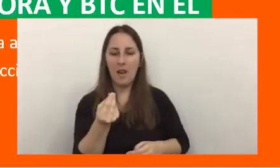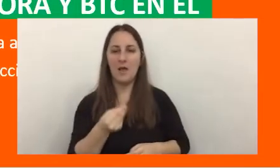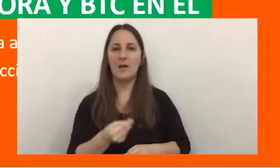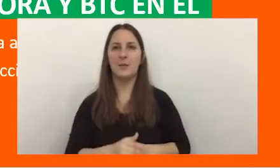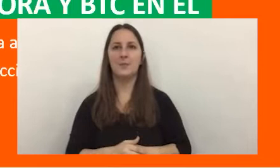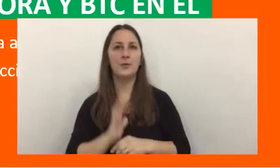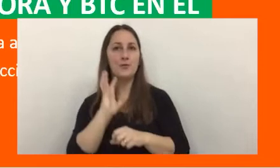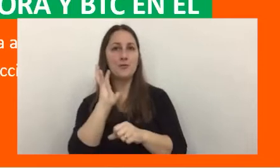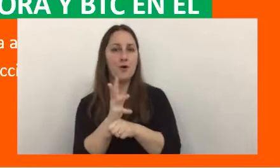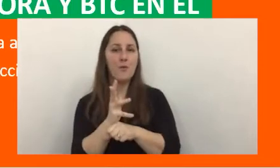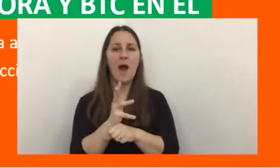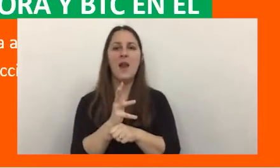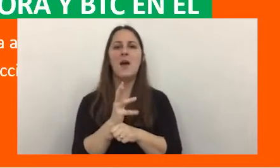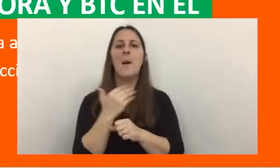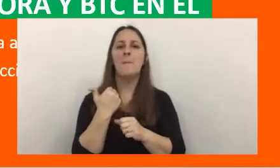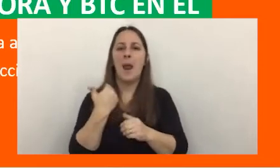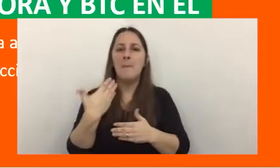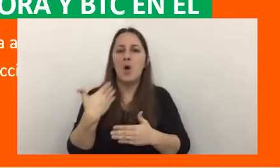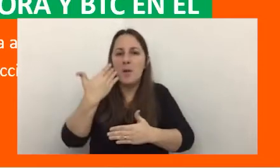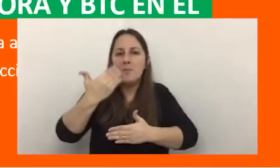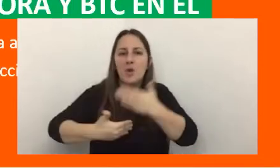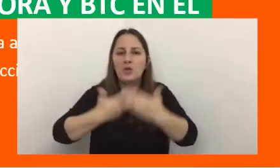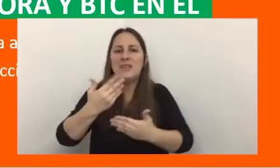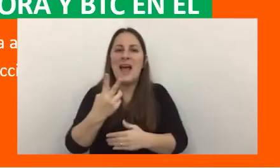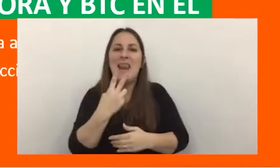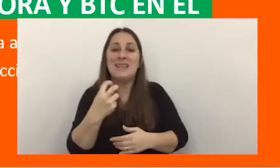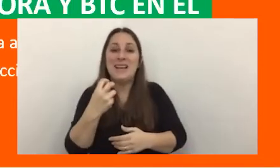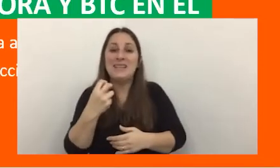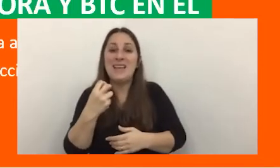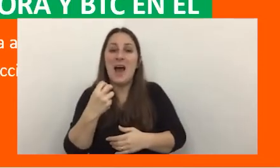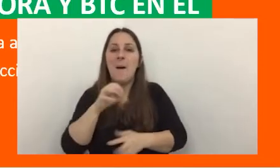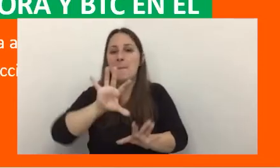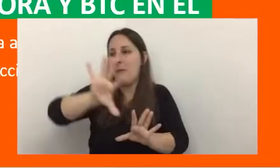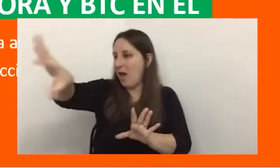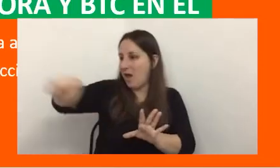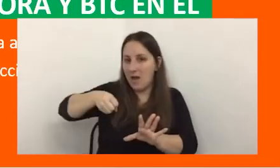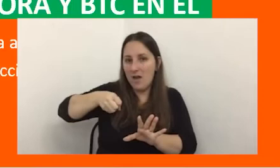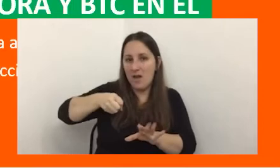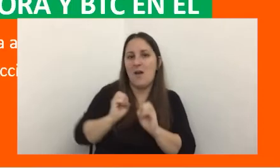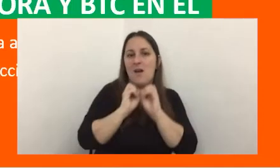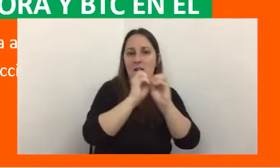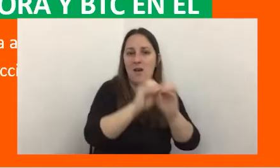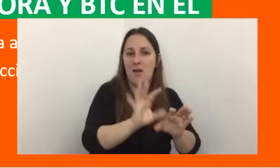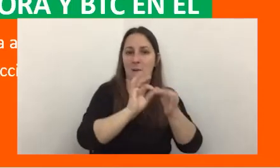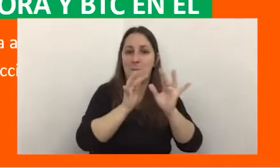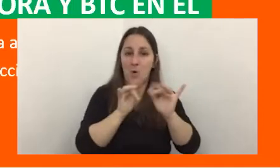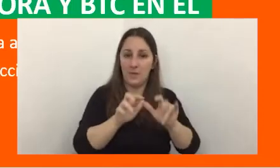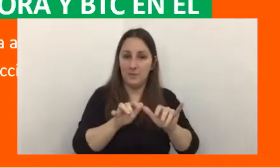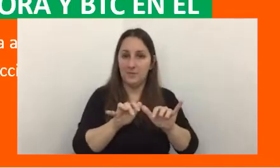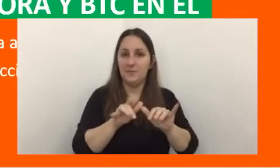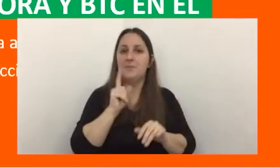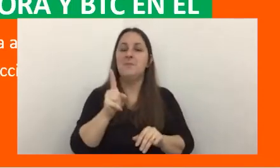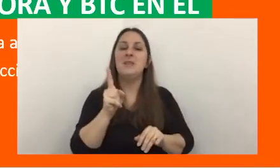robar capacidades de procesamiento y de corriente eléctrica para minar criptomoneda como explicó Belén el